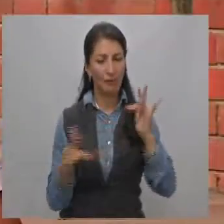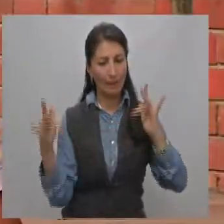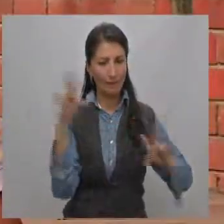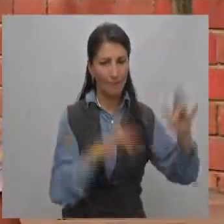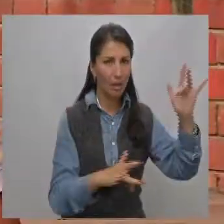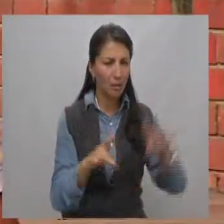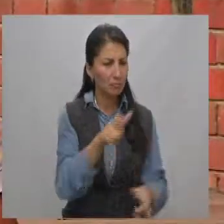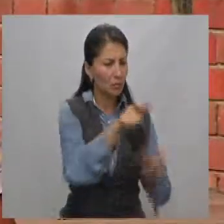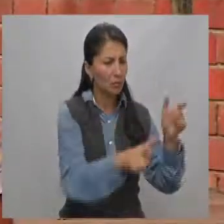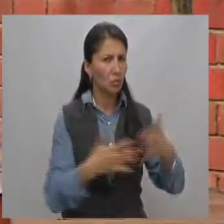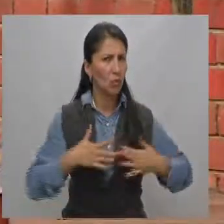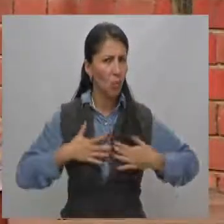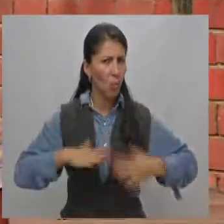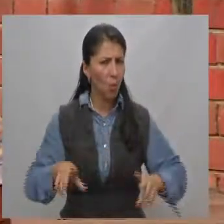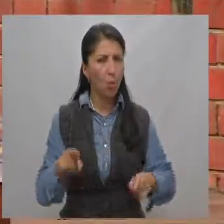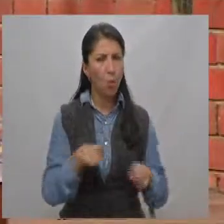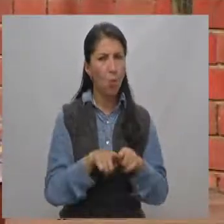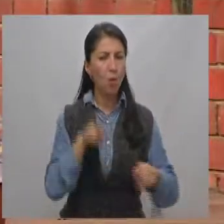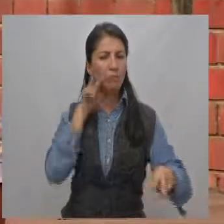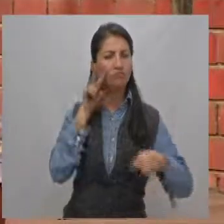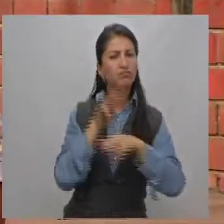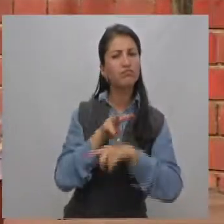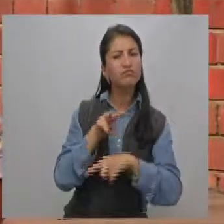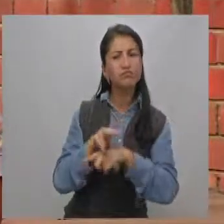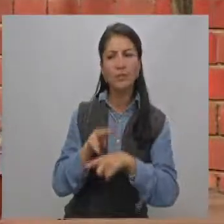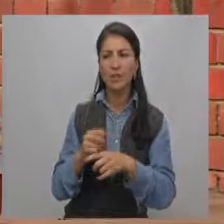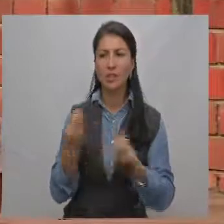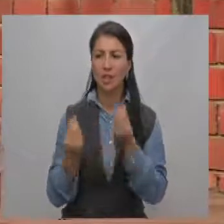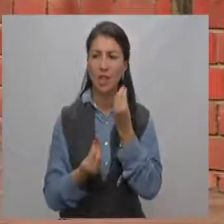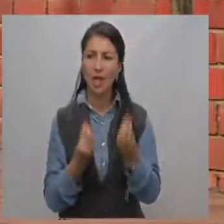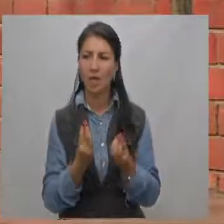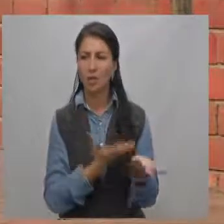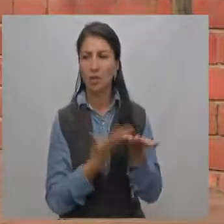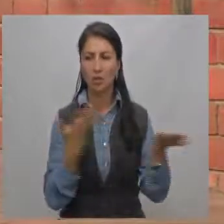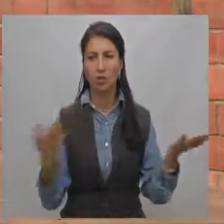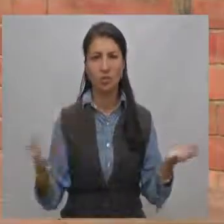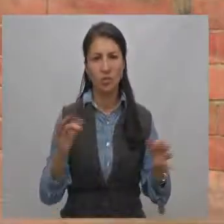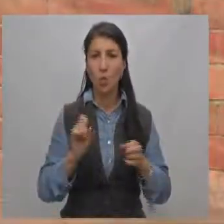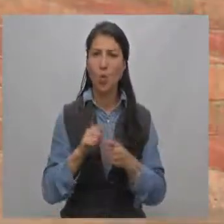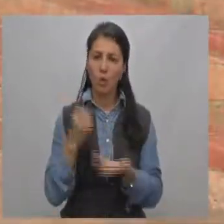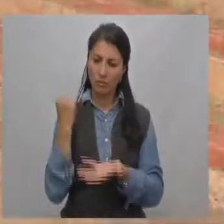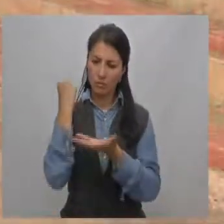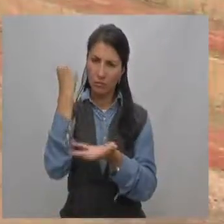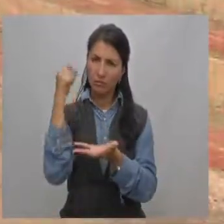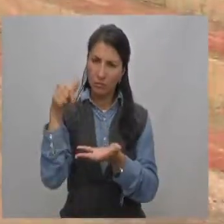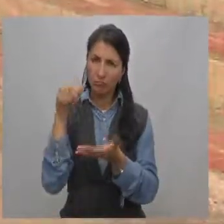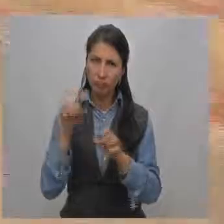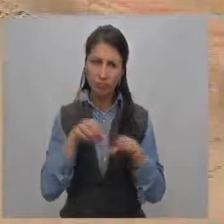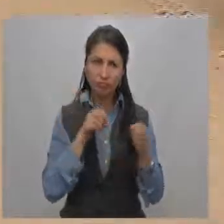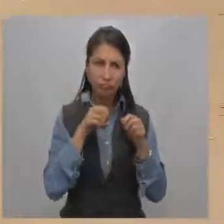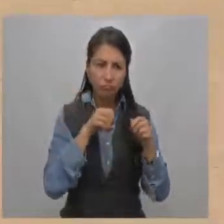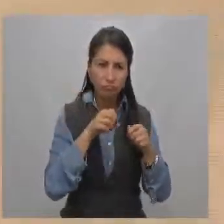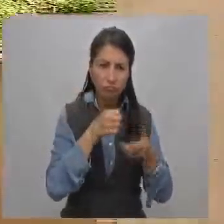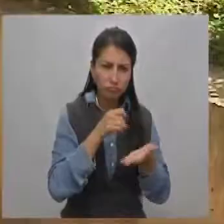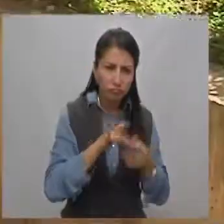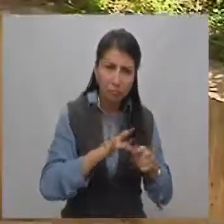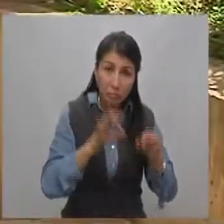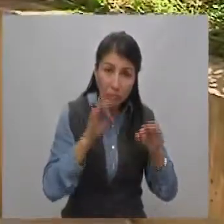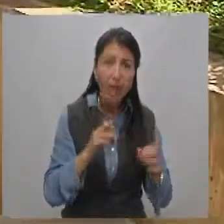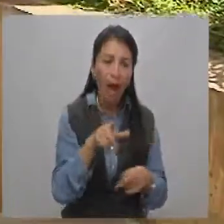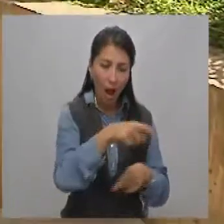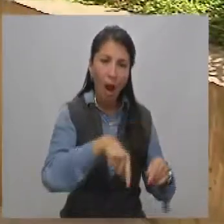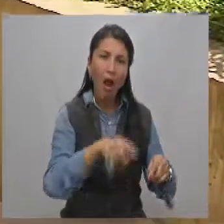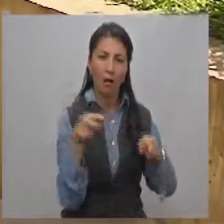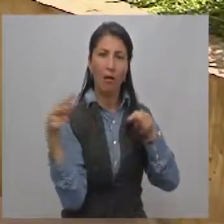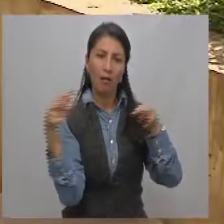que le permite al ciudadano del común ejercer una vigilancia activa para que los recursos públicos se ejecuten como debe ser y que